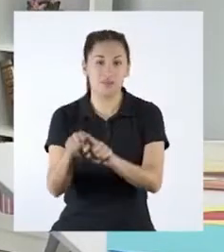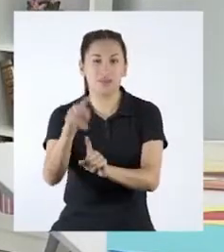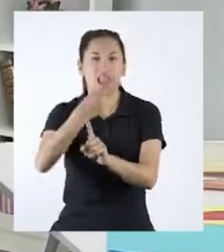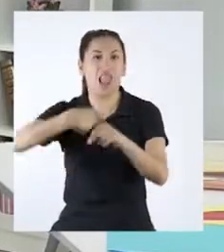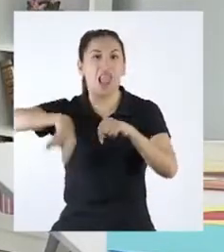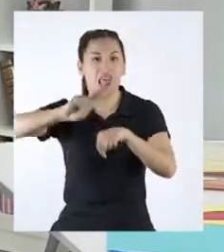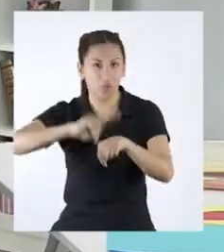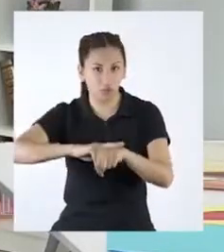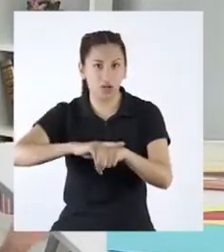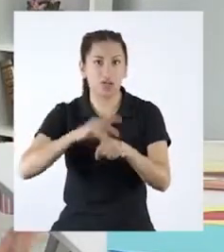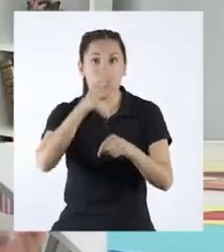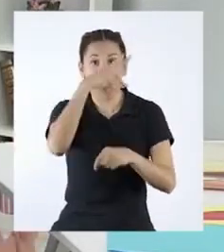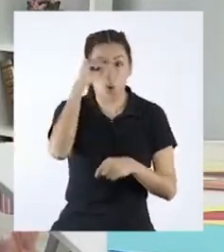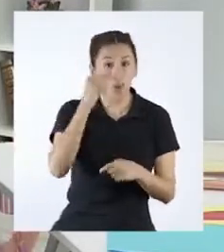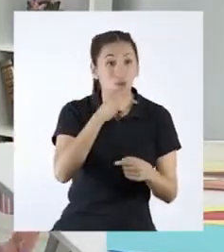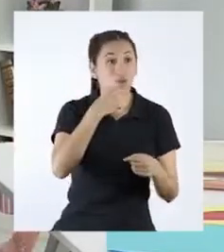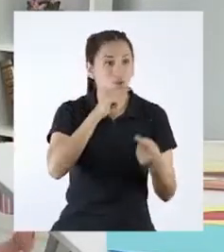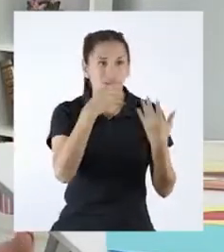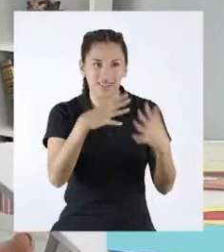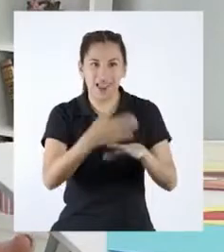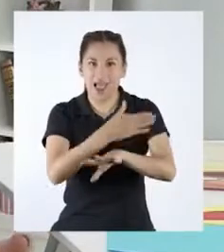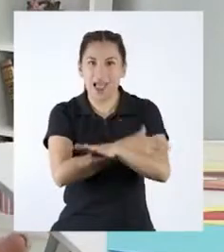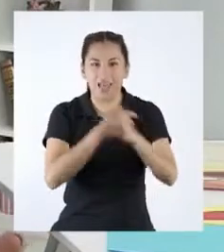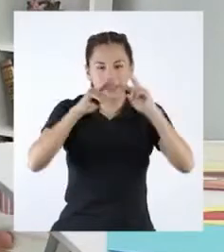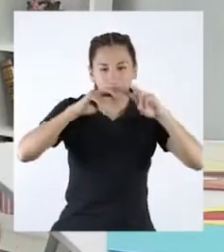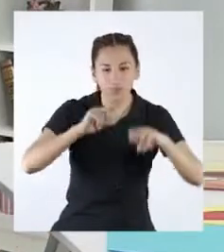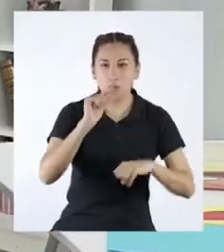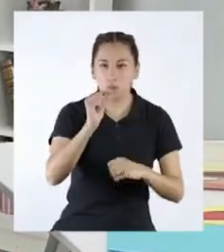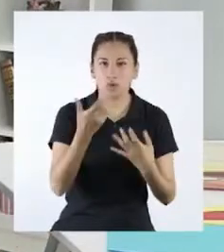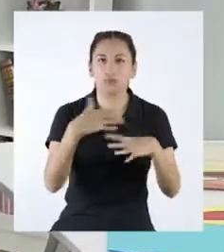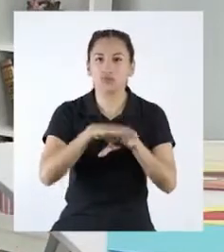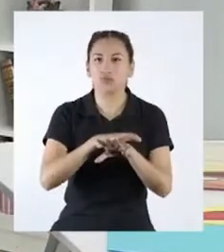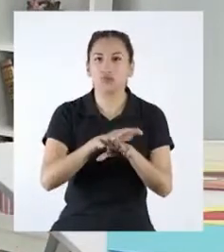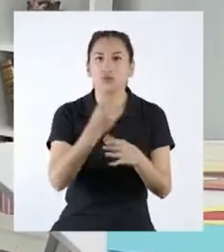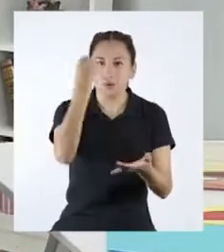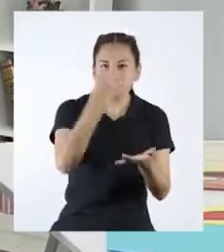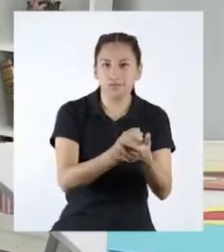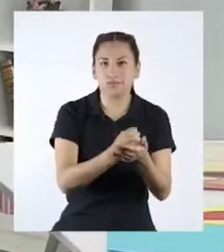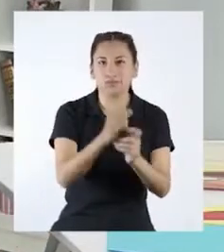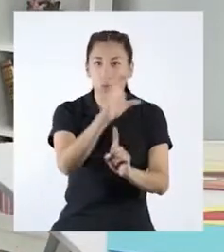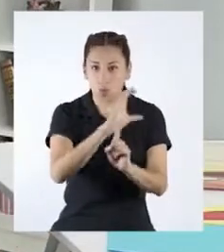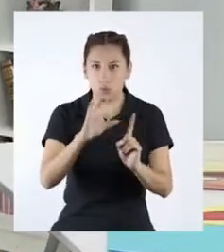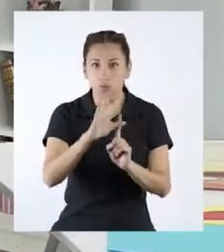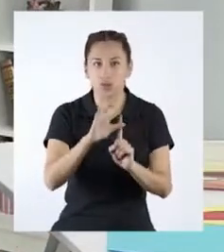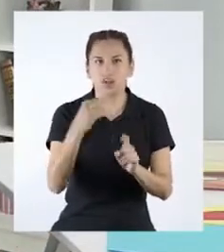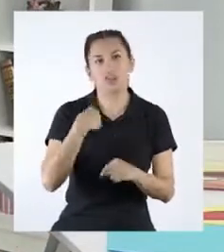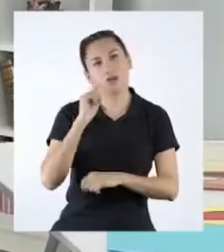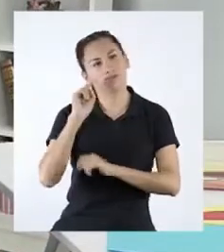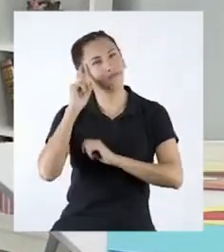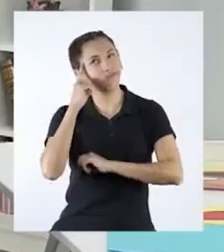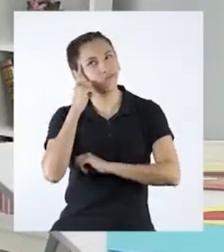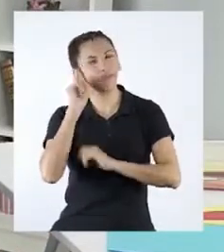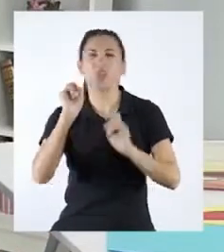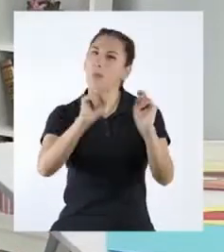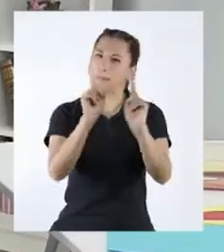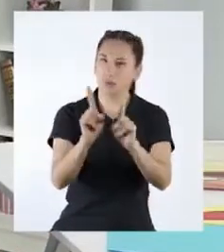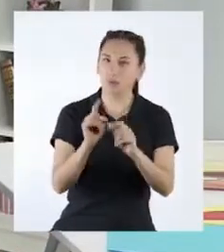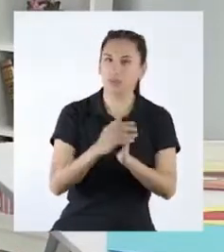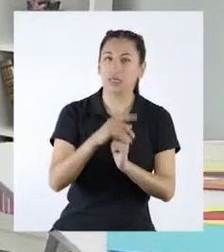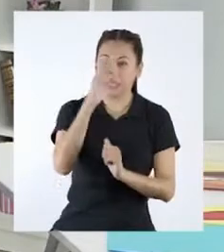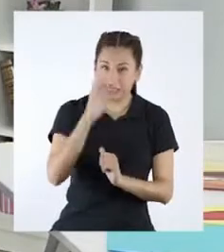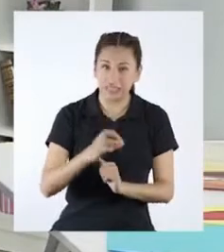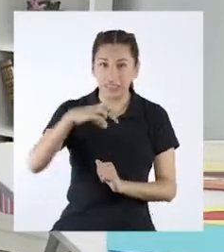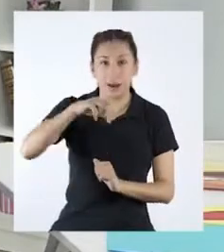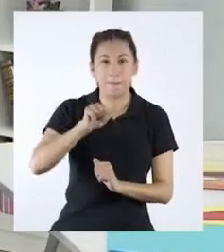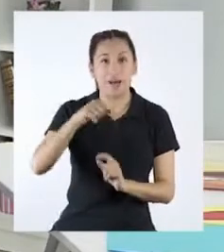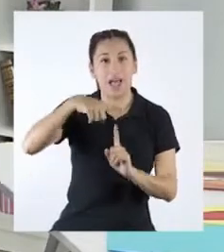Gugliana llegamos a revisar brevemente acerca de los patrimonios culturales. Y a partir de eso había formulado una pregunta. ¿El